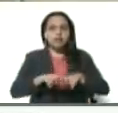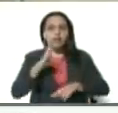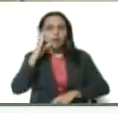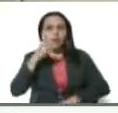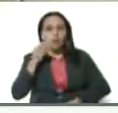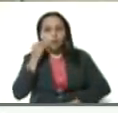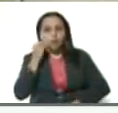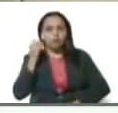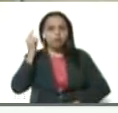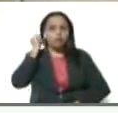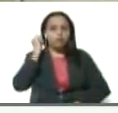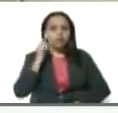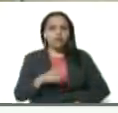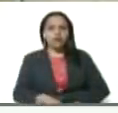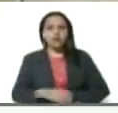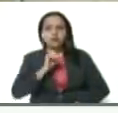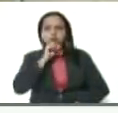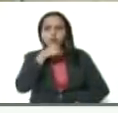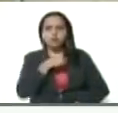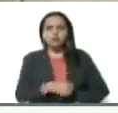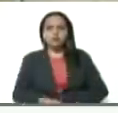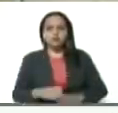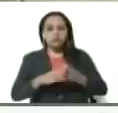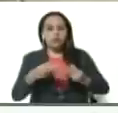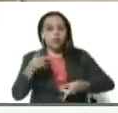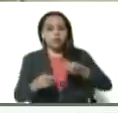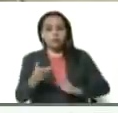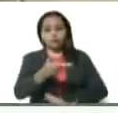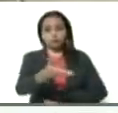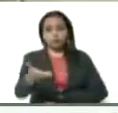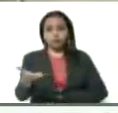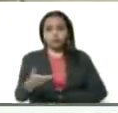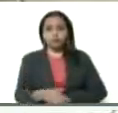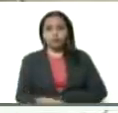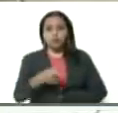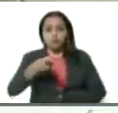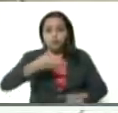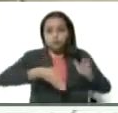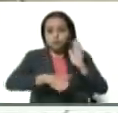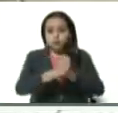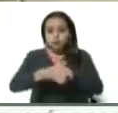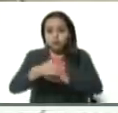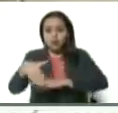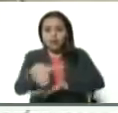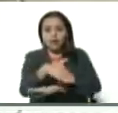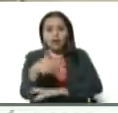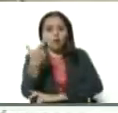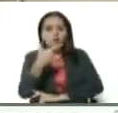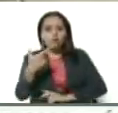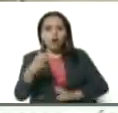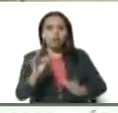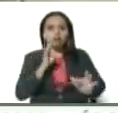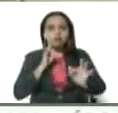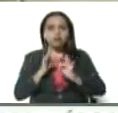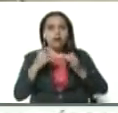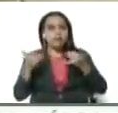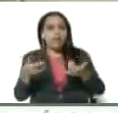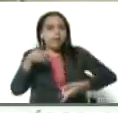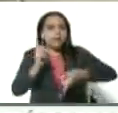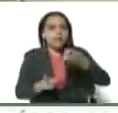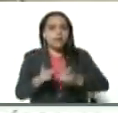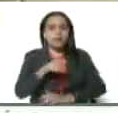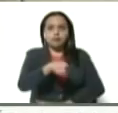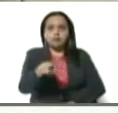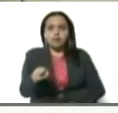Hombre, mujer. Abuelo, abuela. Ya depende de usted. Si usted sale a buscar el virus a la calle. Ya depende de usted.